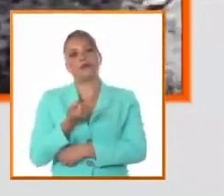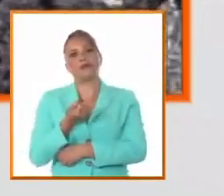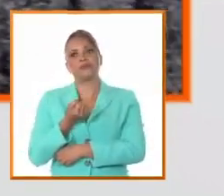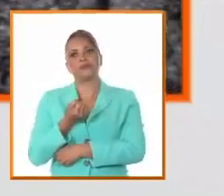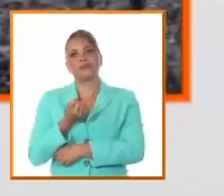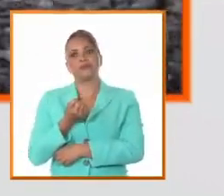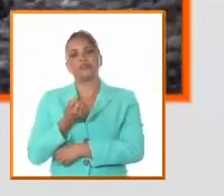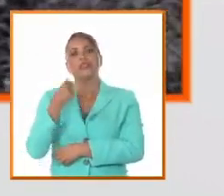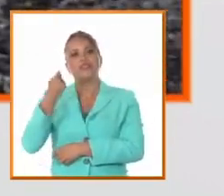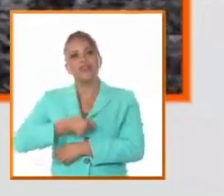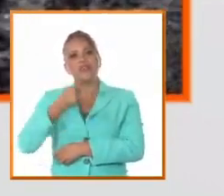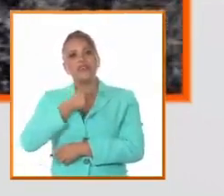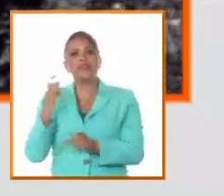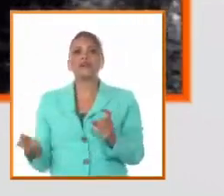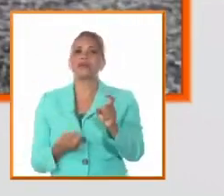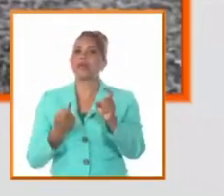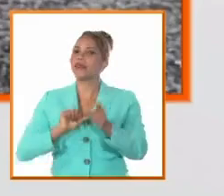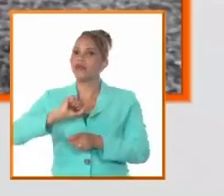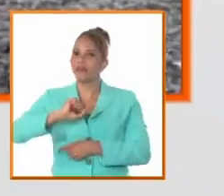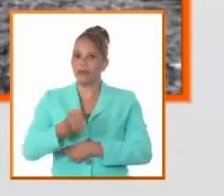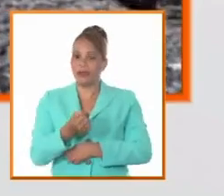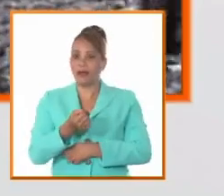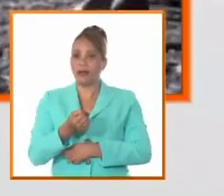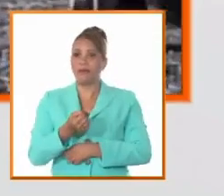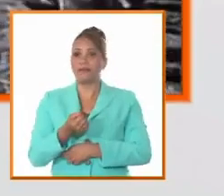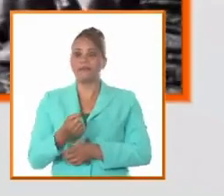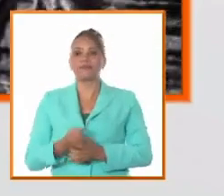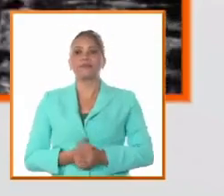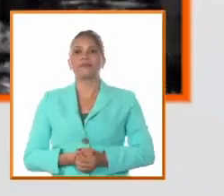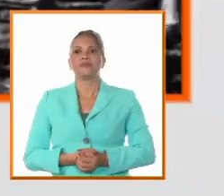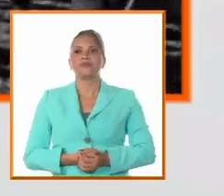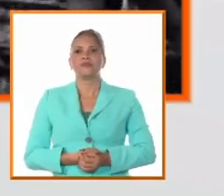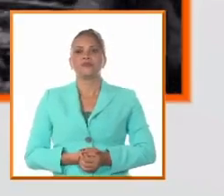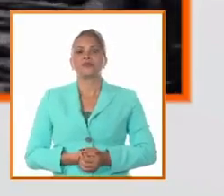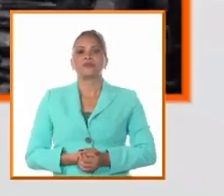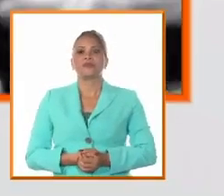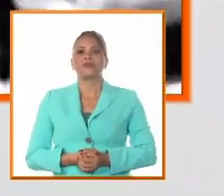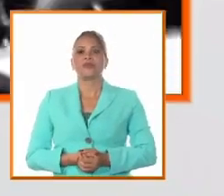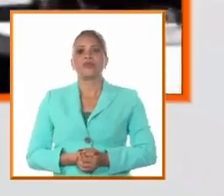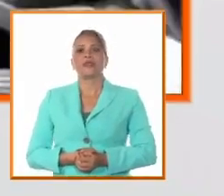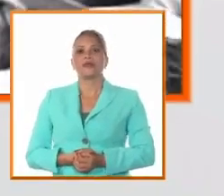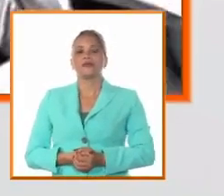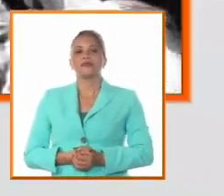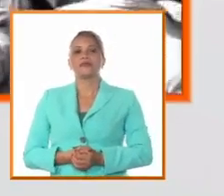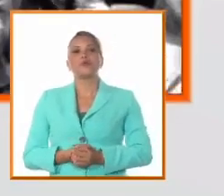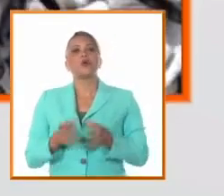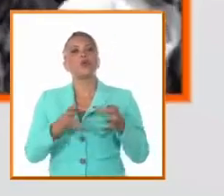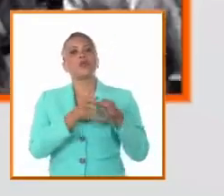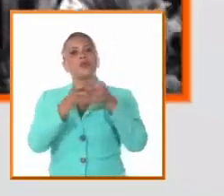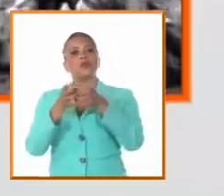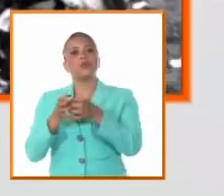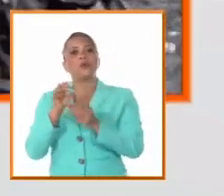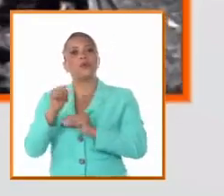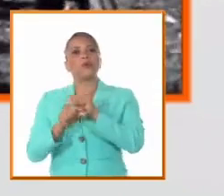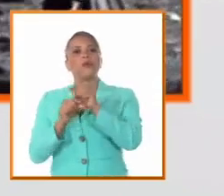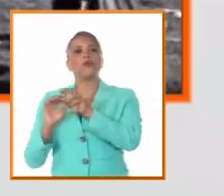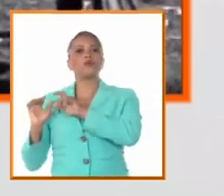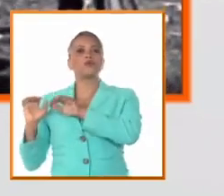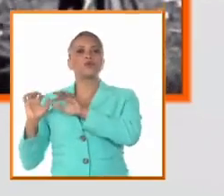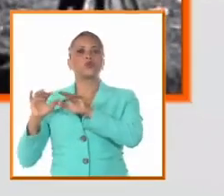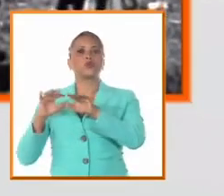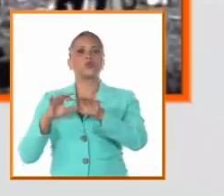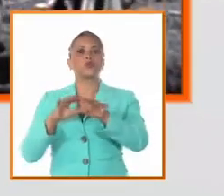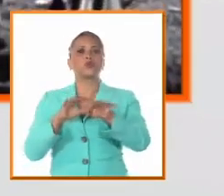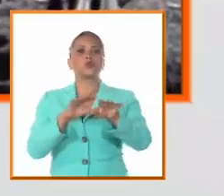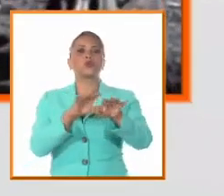por ayudar a que no se destruya el movimiento de un oriente y por las fuerzas que van avanzando un